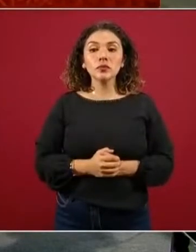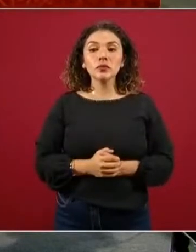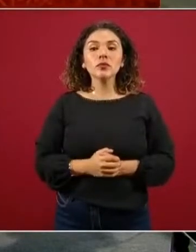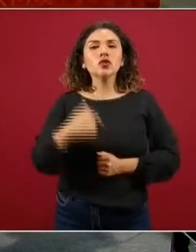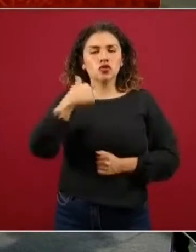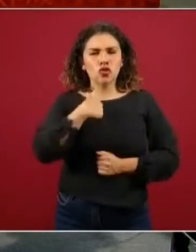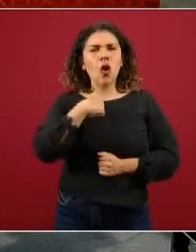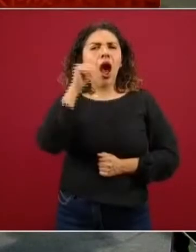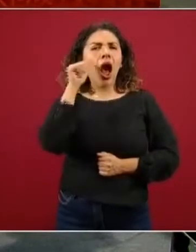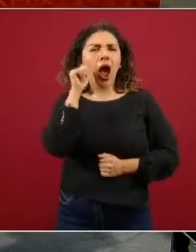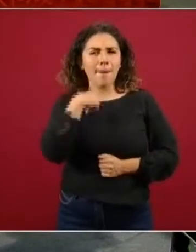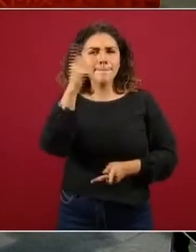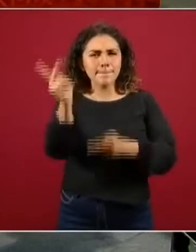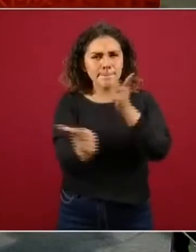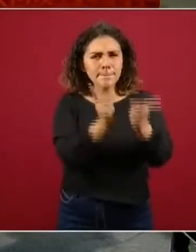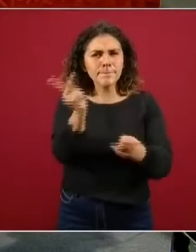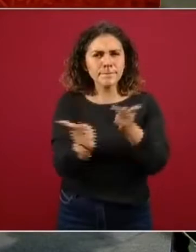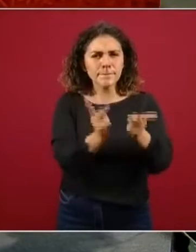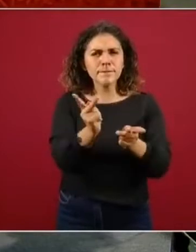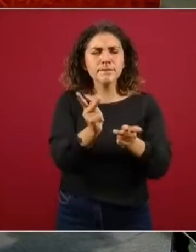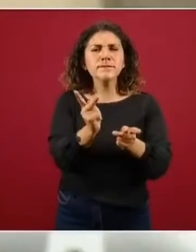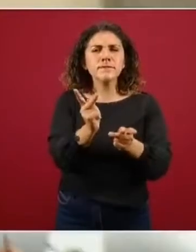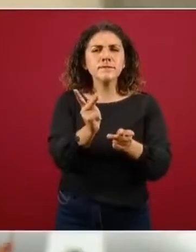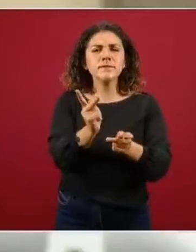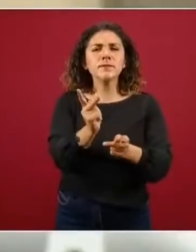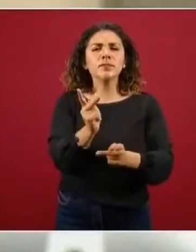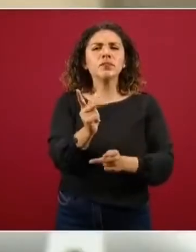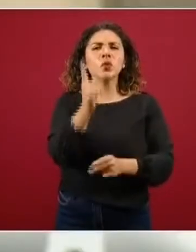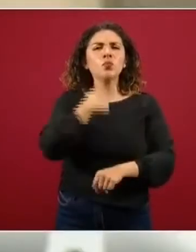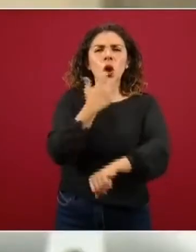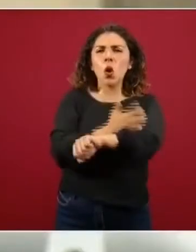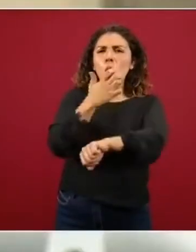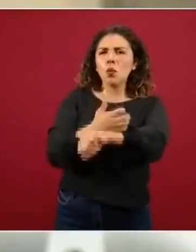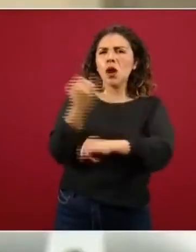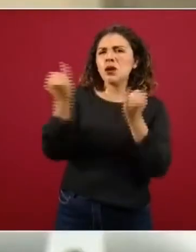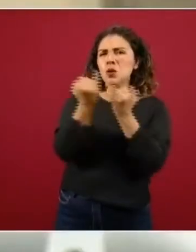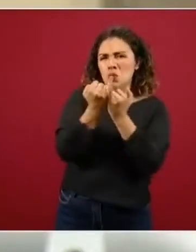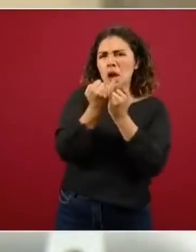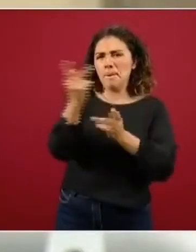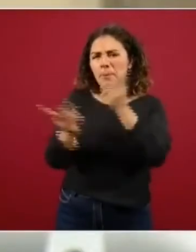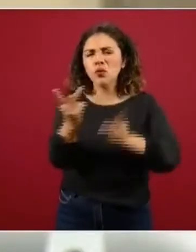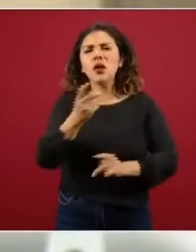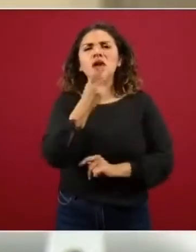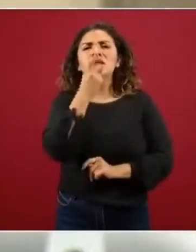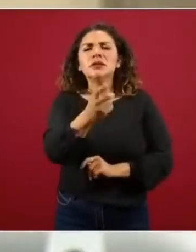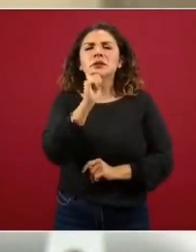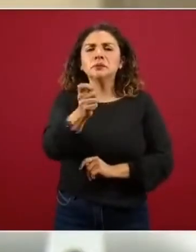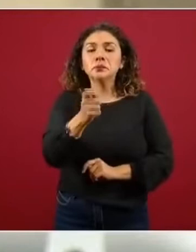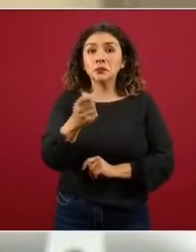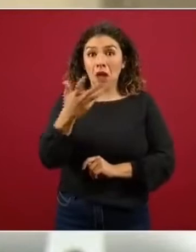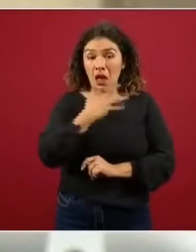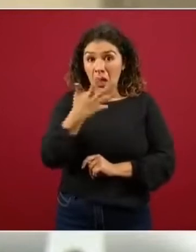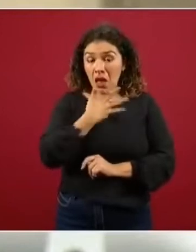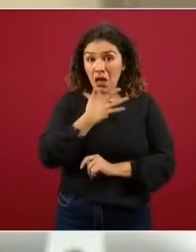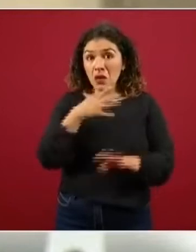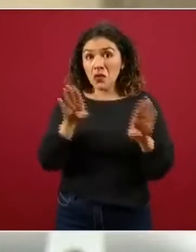yo le preguntaba y fue cuando lo cuestionó una compañera también de un medio le preguntaba si se va a hacer una